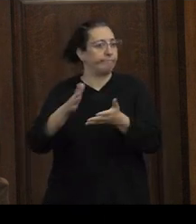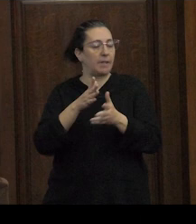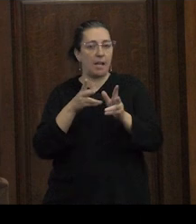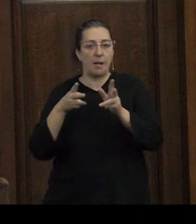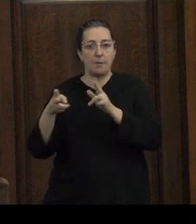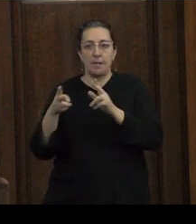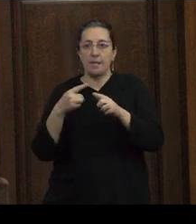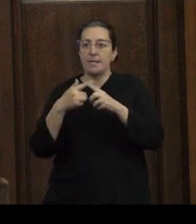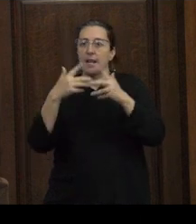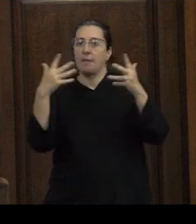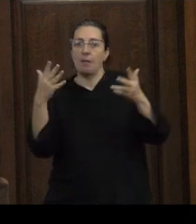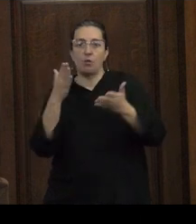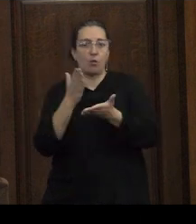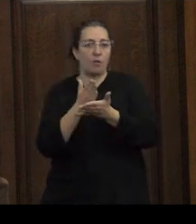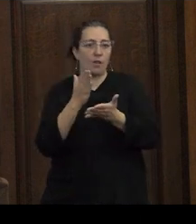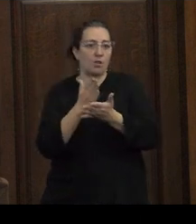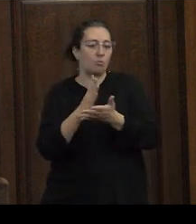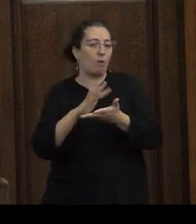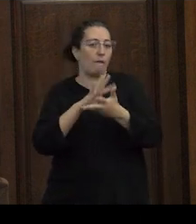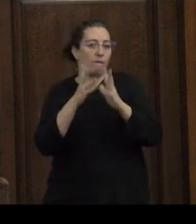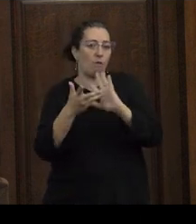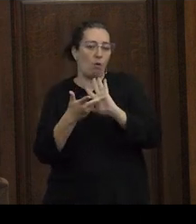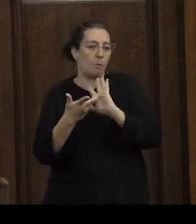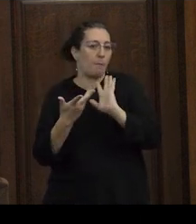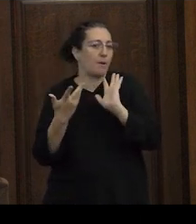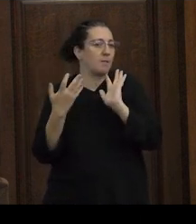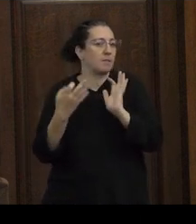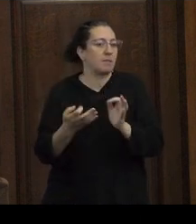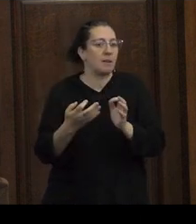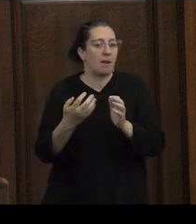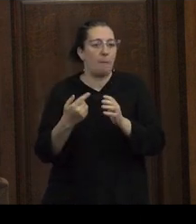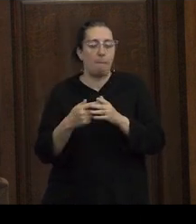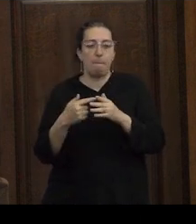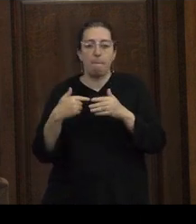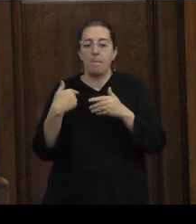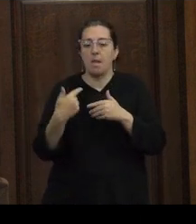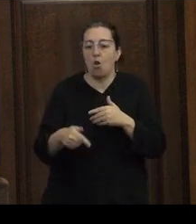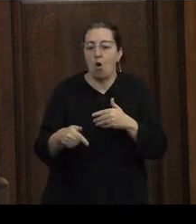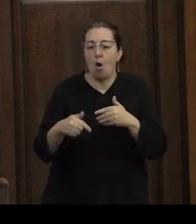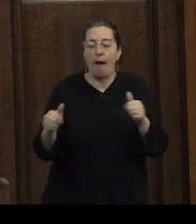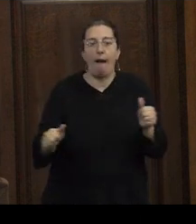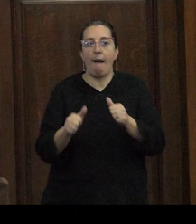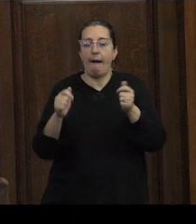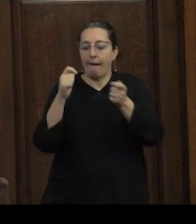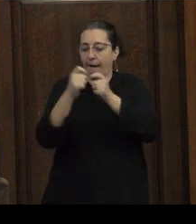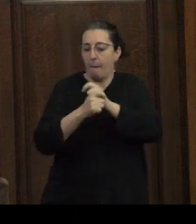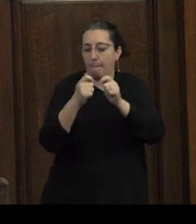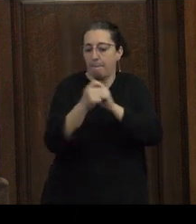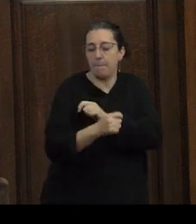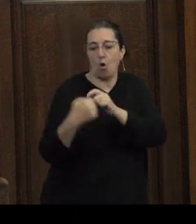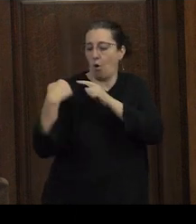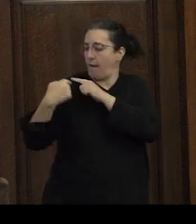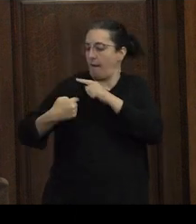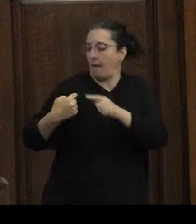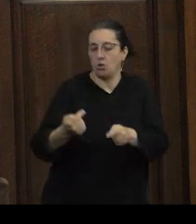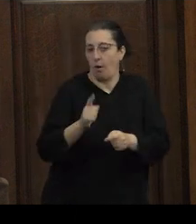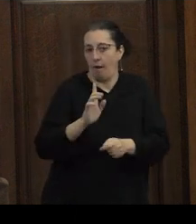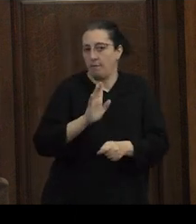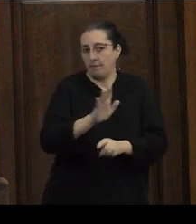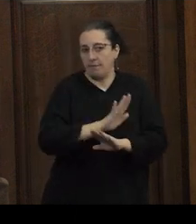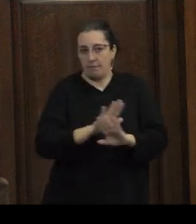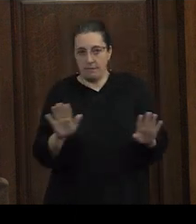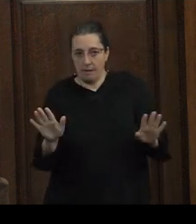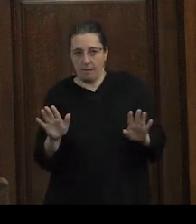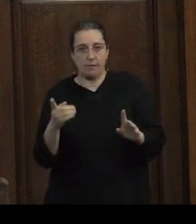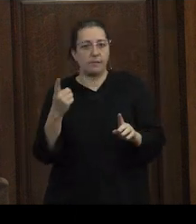celebratorio de derechos como un punto de llegada que vino a producir un cambio generacional sin más sino